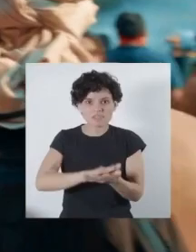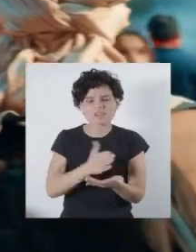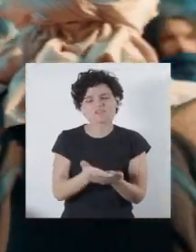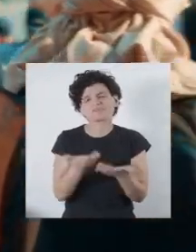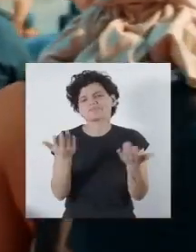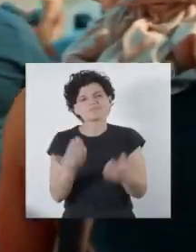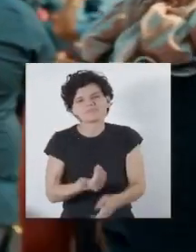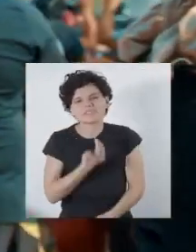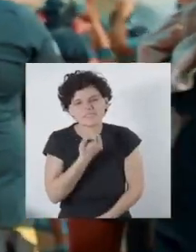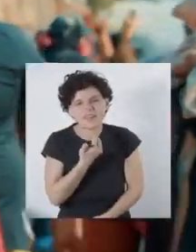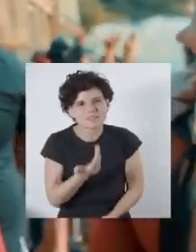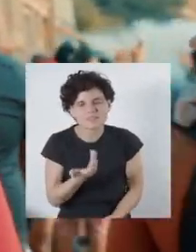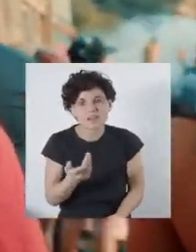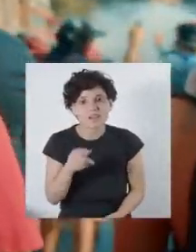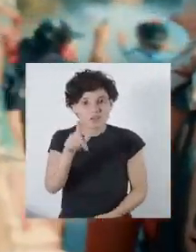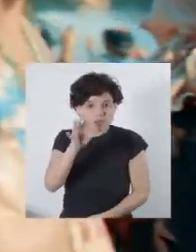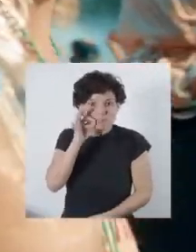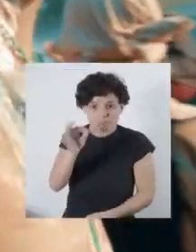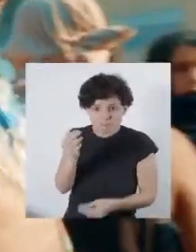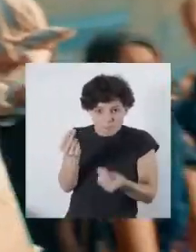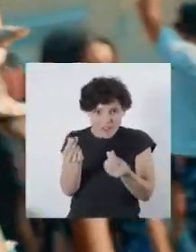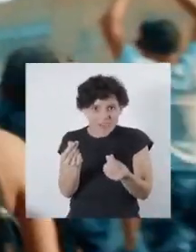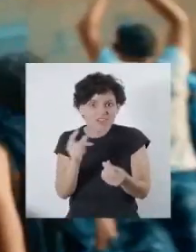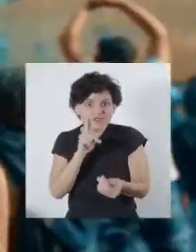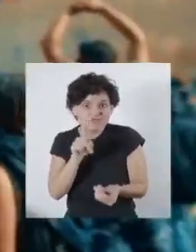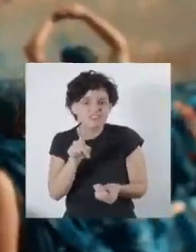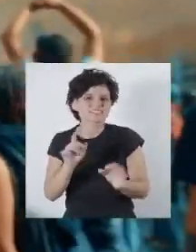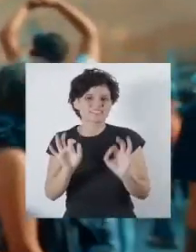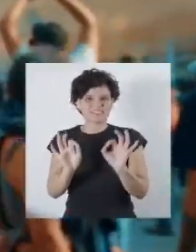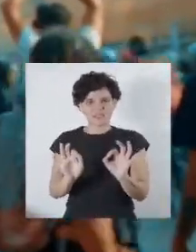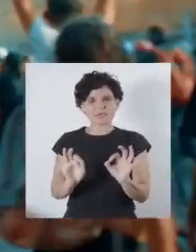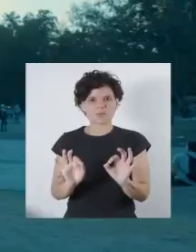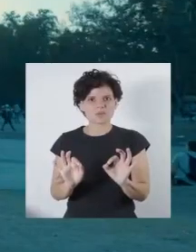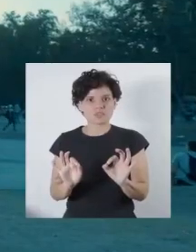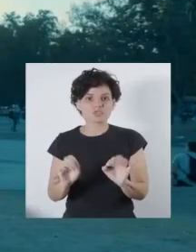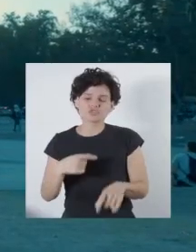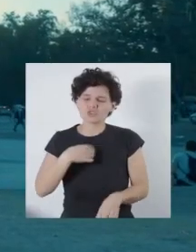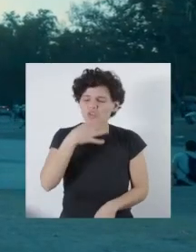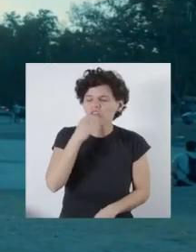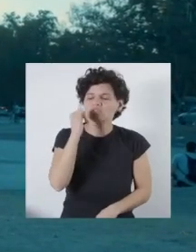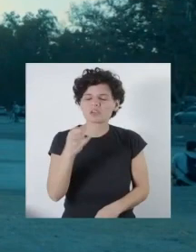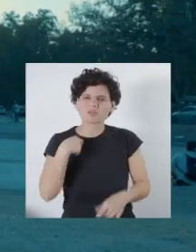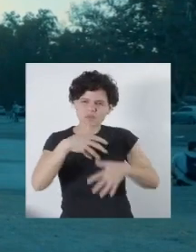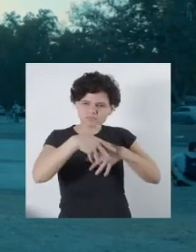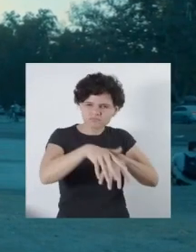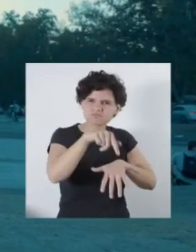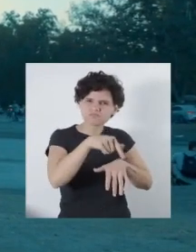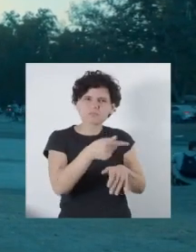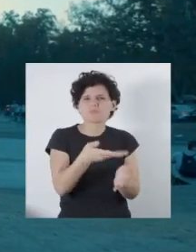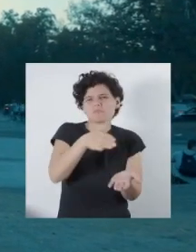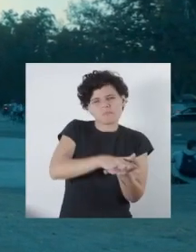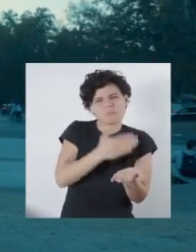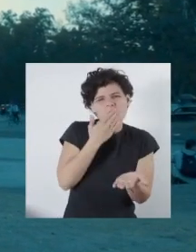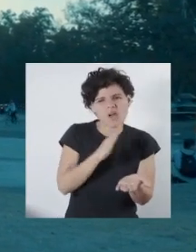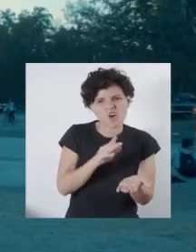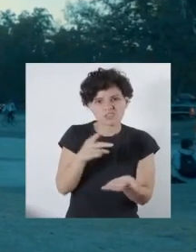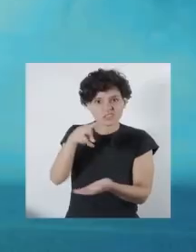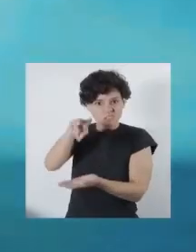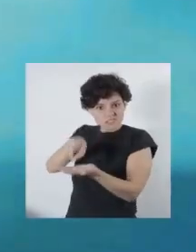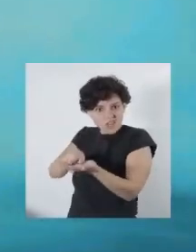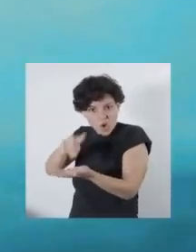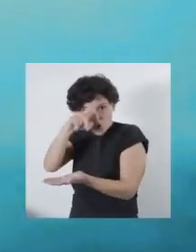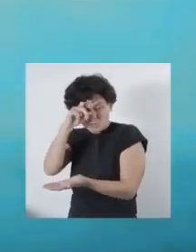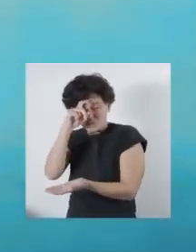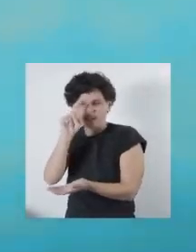El sistema de salud es tan simple como el que mientras tengáis plata va a estar asegurado. Y como siempre he dicho, prefiero morirme acá en la calle que en una cama de hospital.